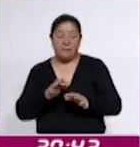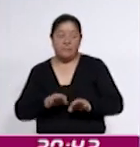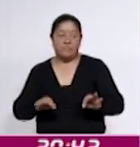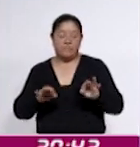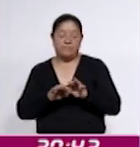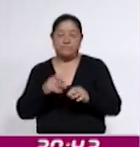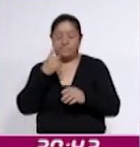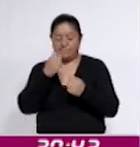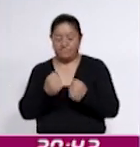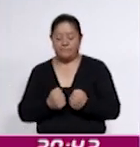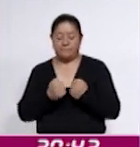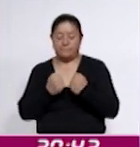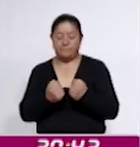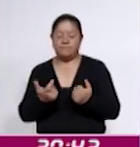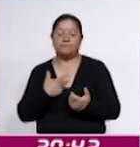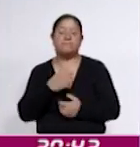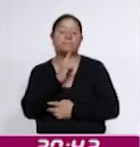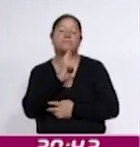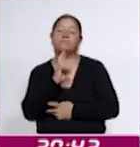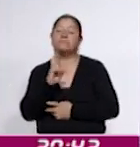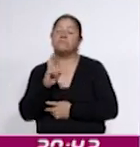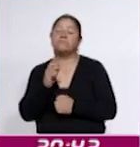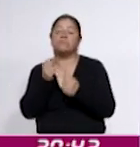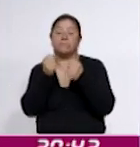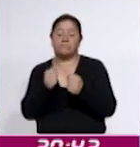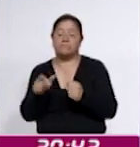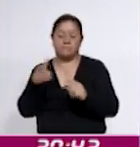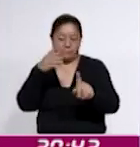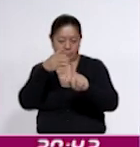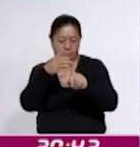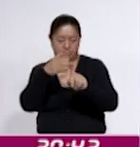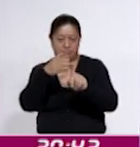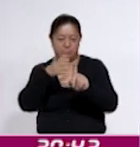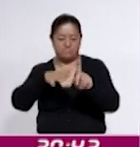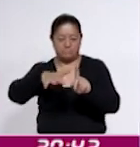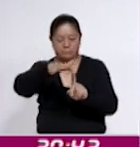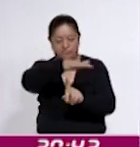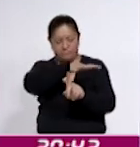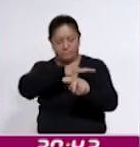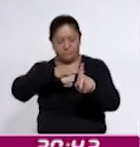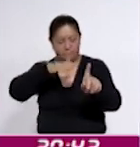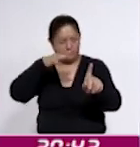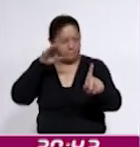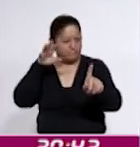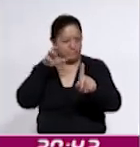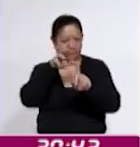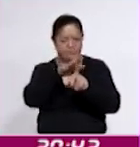para fortalecer nuestras acciones y garantizar un enfoque multidisciplinario y efectivo.